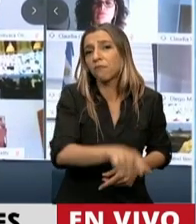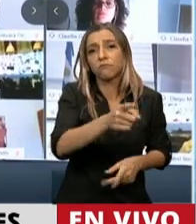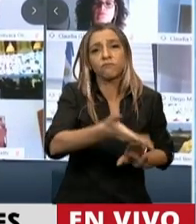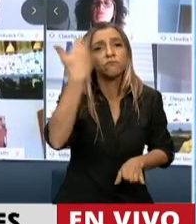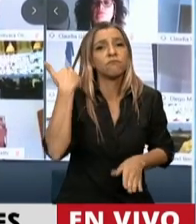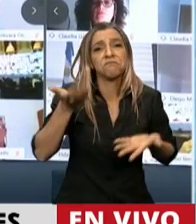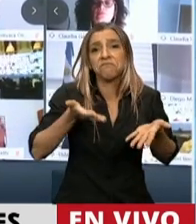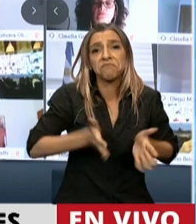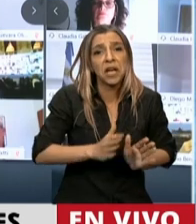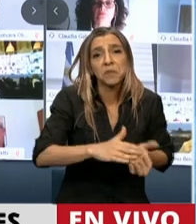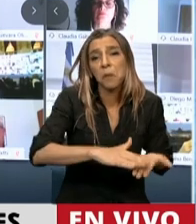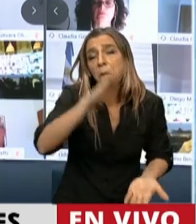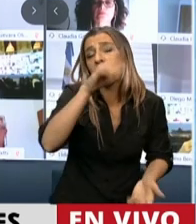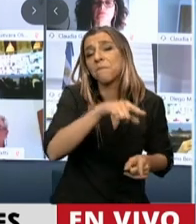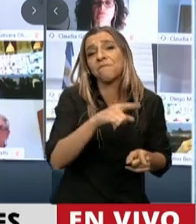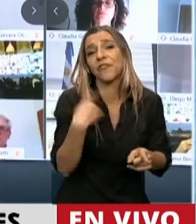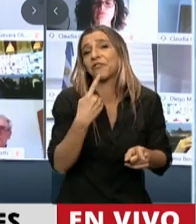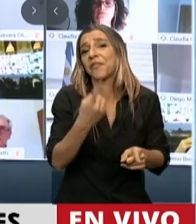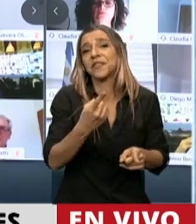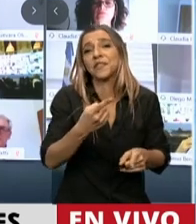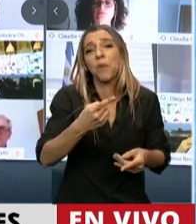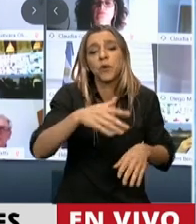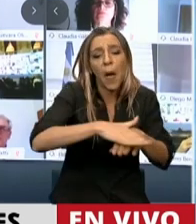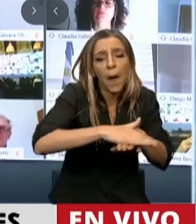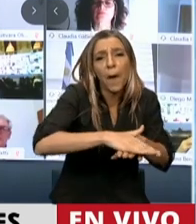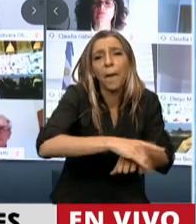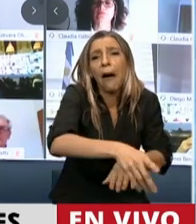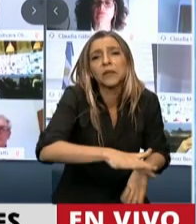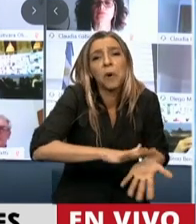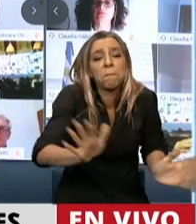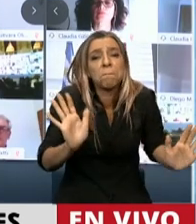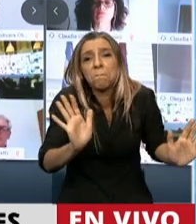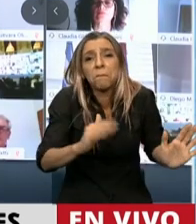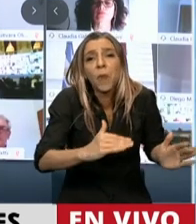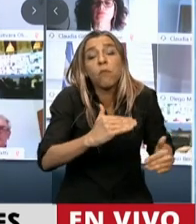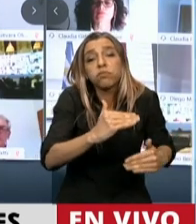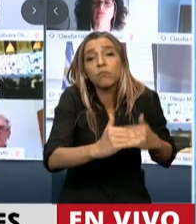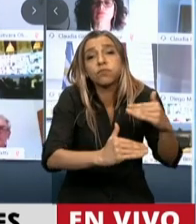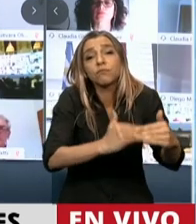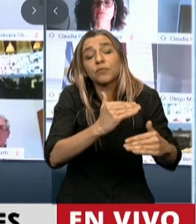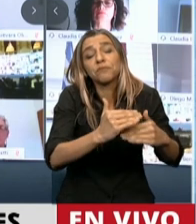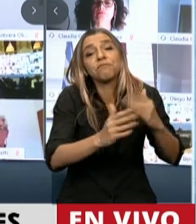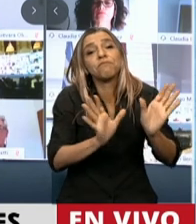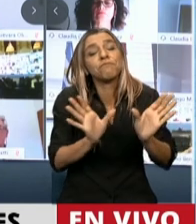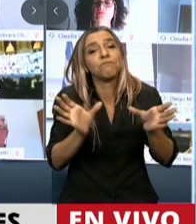desde una bolsa de trabajo, como le decimos nosotros. Un hombre que fue presidente del PJ local,